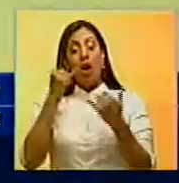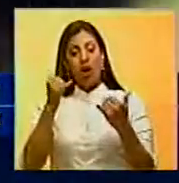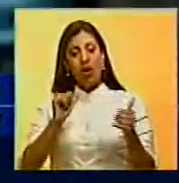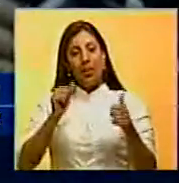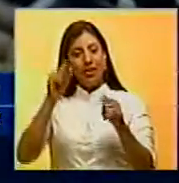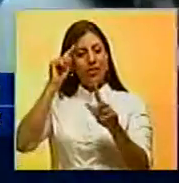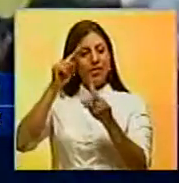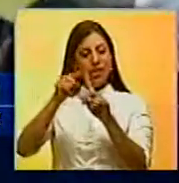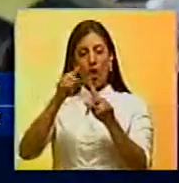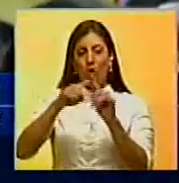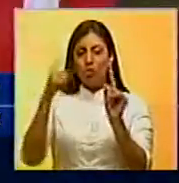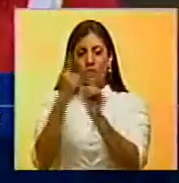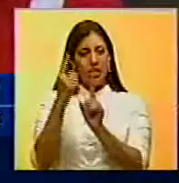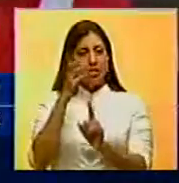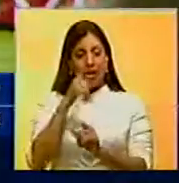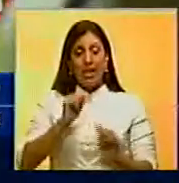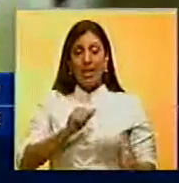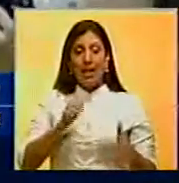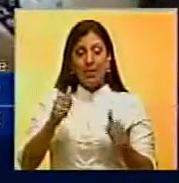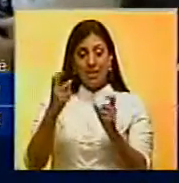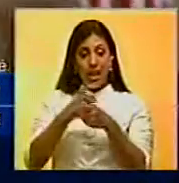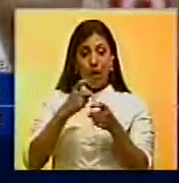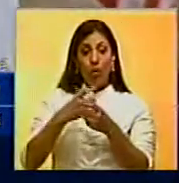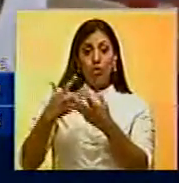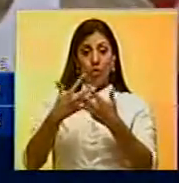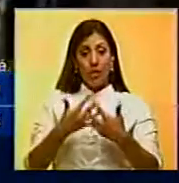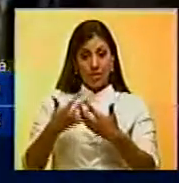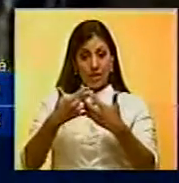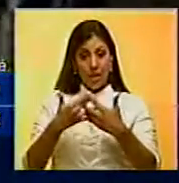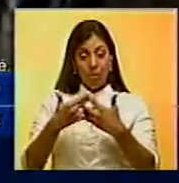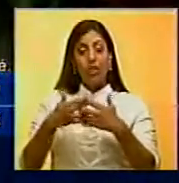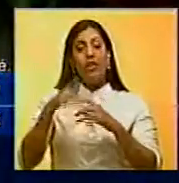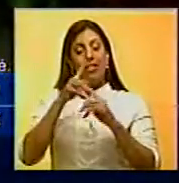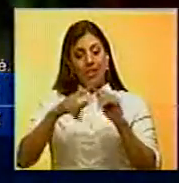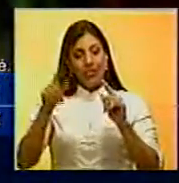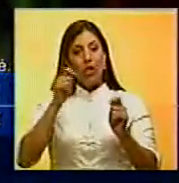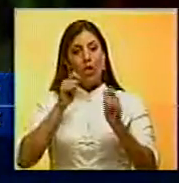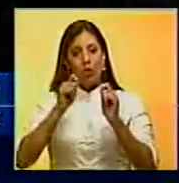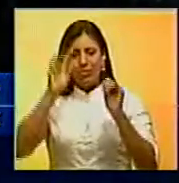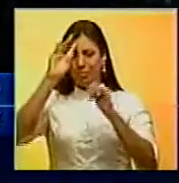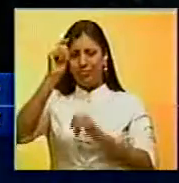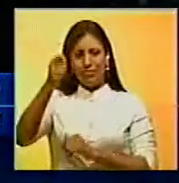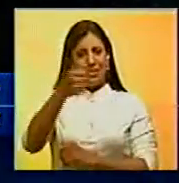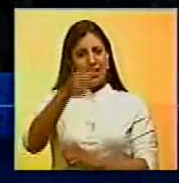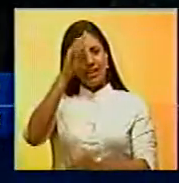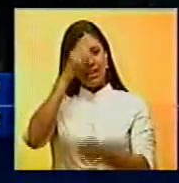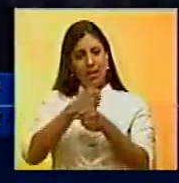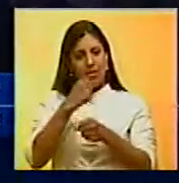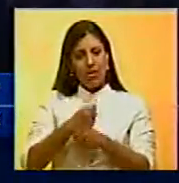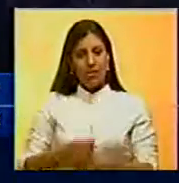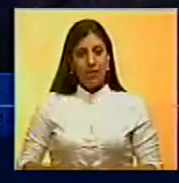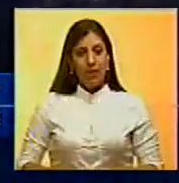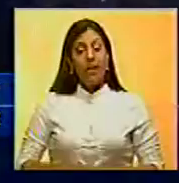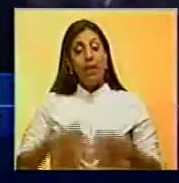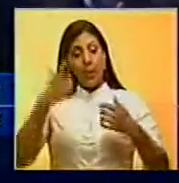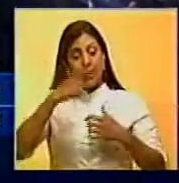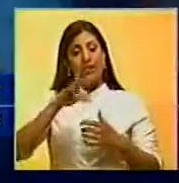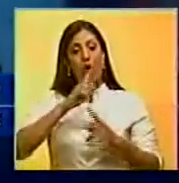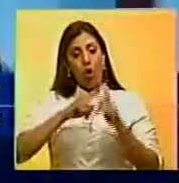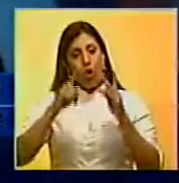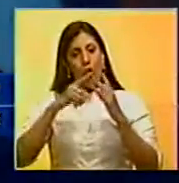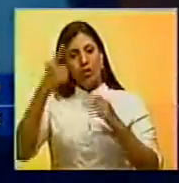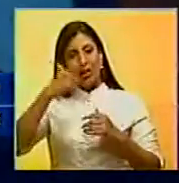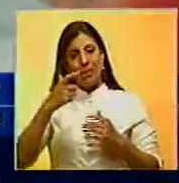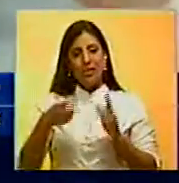proyección fuera de competencia y se estrenó en agosto en Estados Unidos, donde varios medios alabaron el trabajo de Ramírez. El elenco incluye a otras